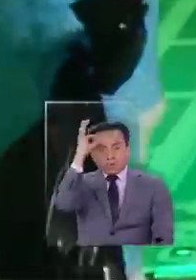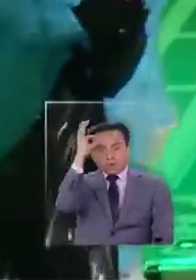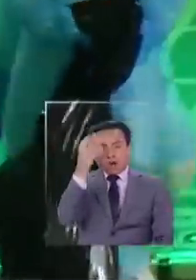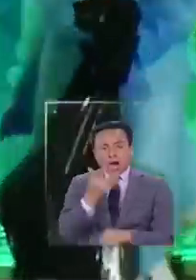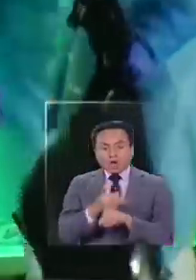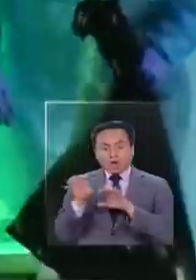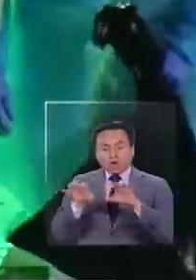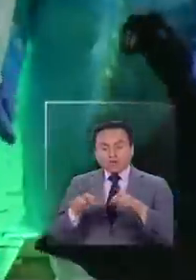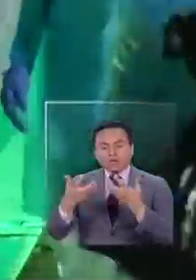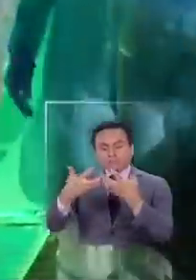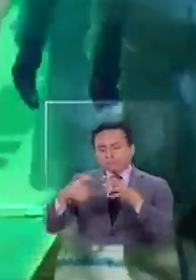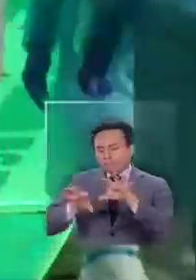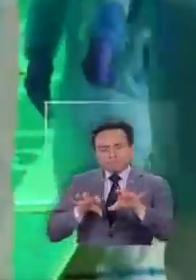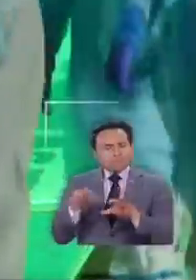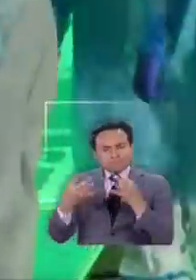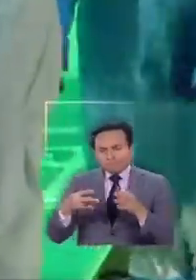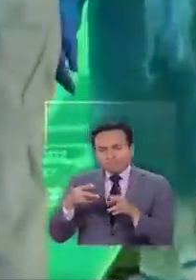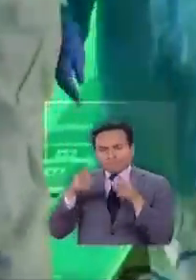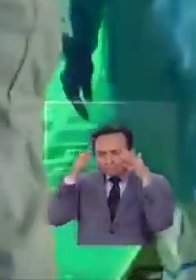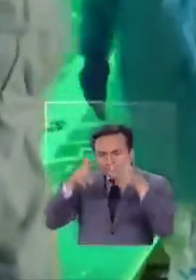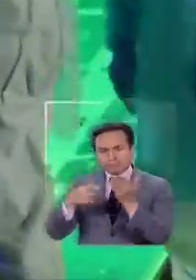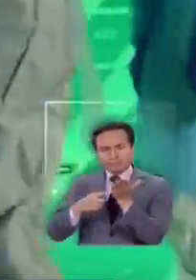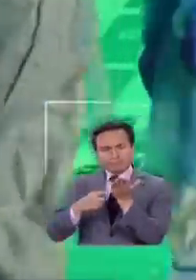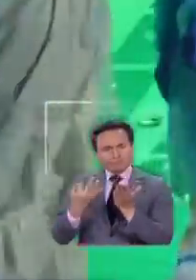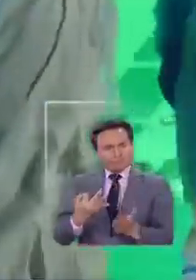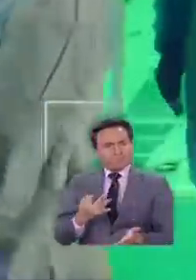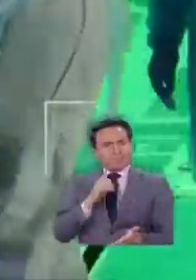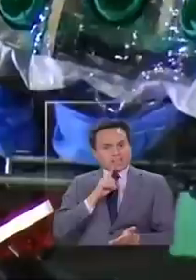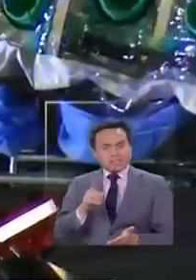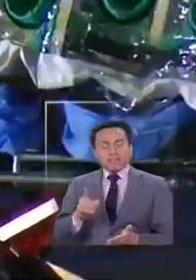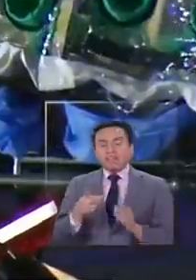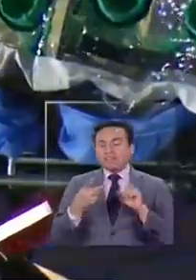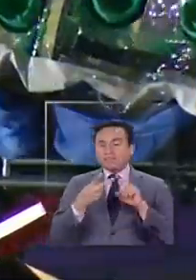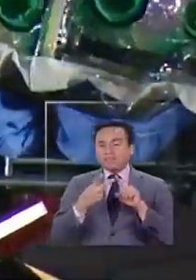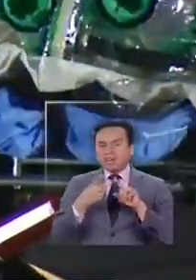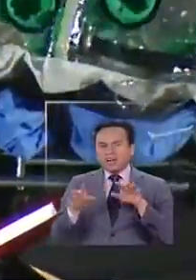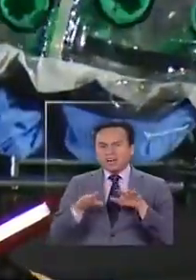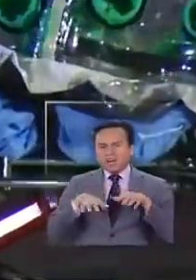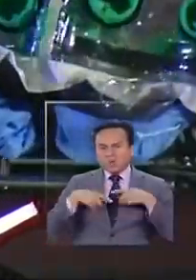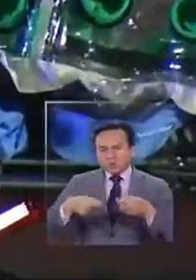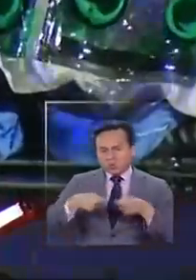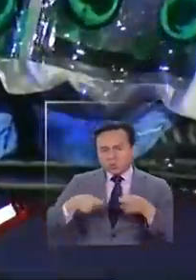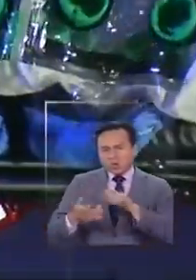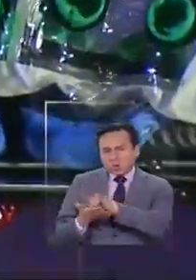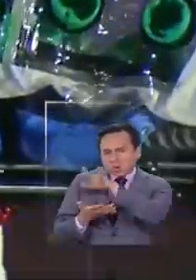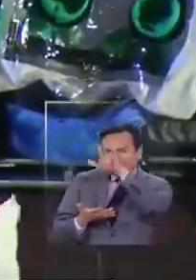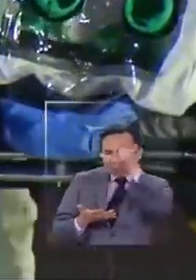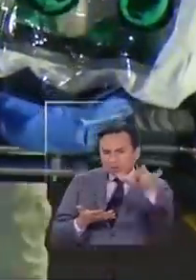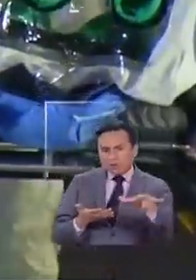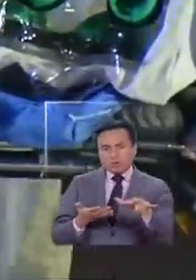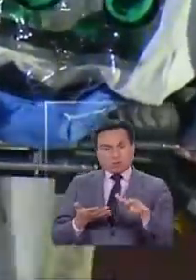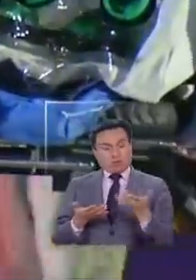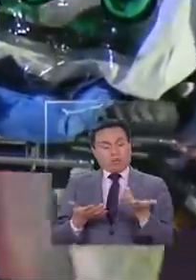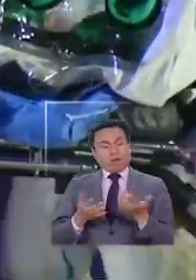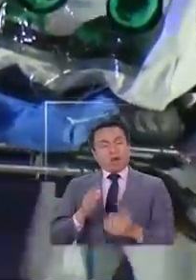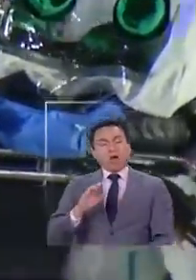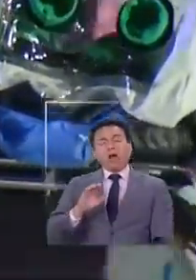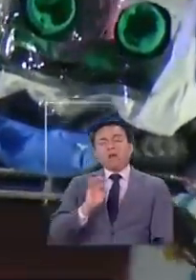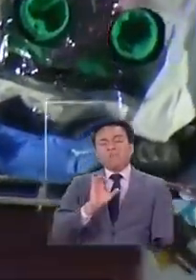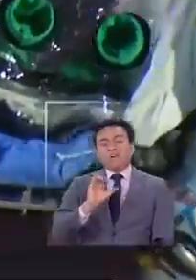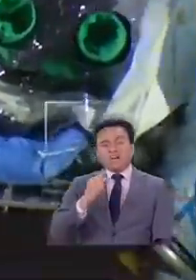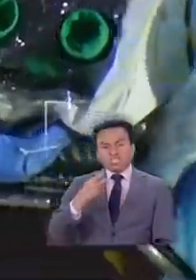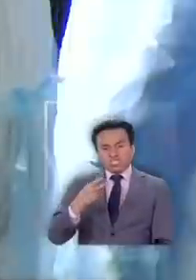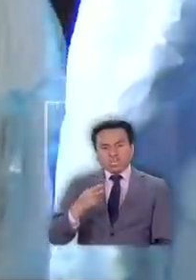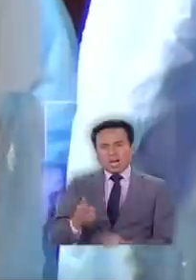estaba el equipamiento tecnológico para su cuidado y segundo, por la utilización de recursos públicos. El traslado en un avión FACH